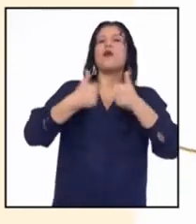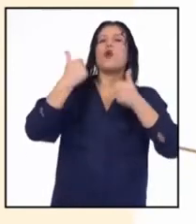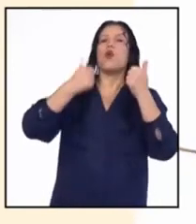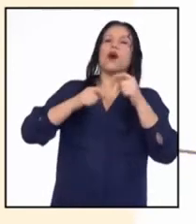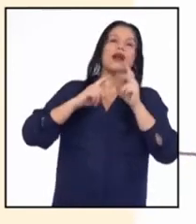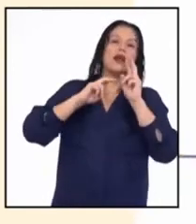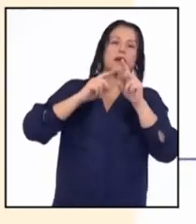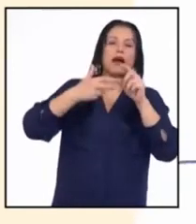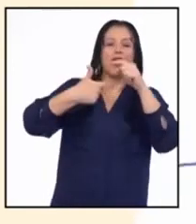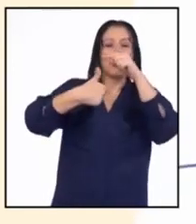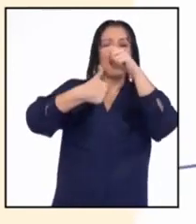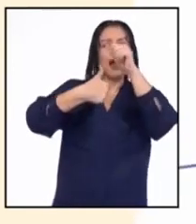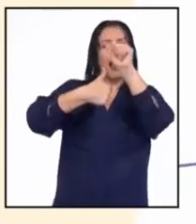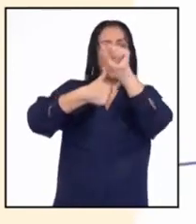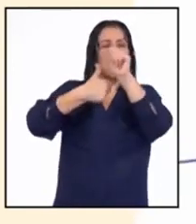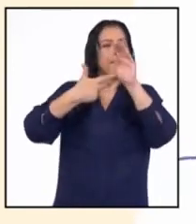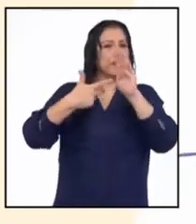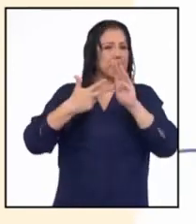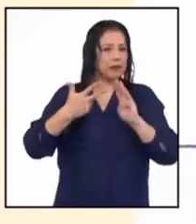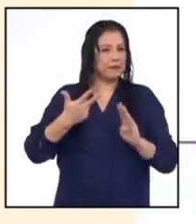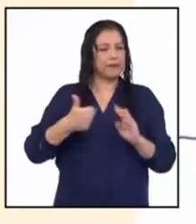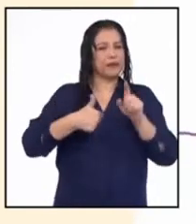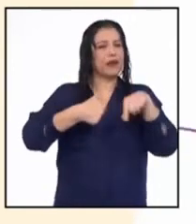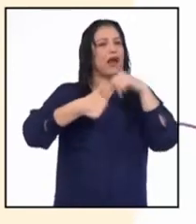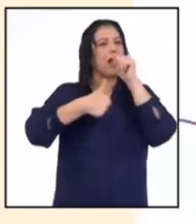texto quiere decir.